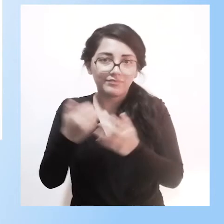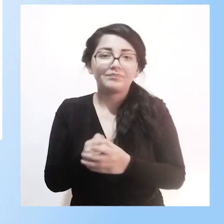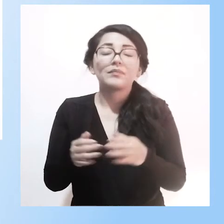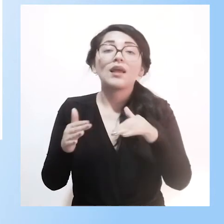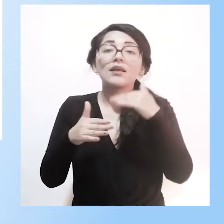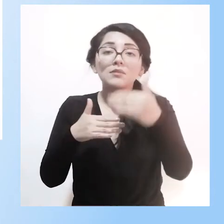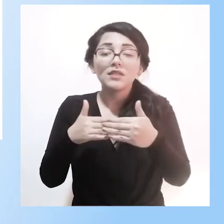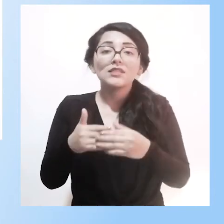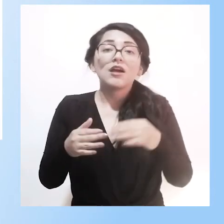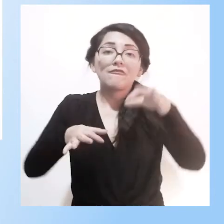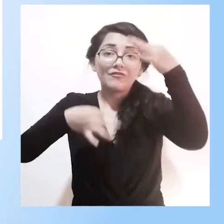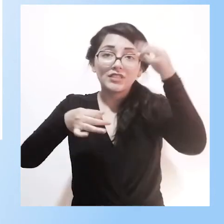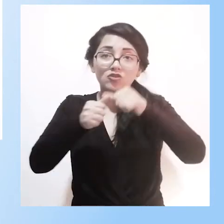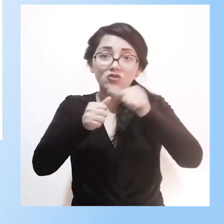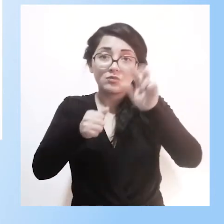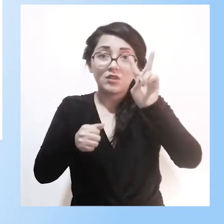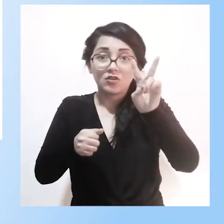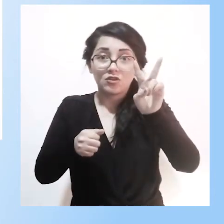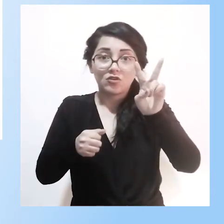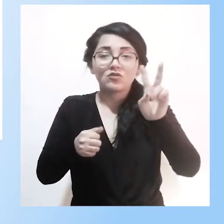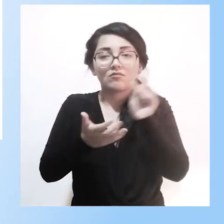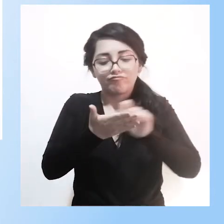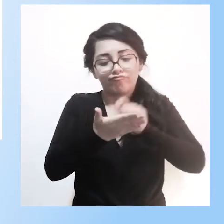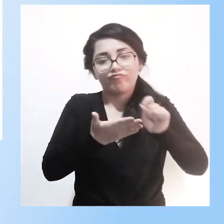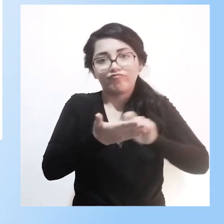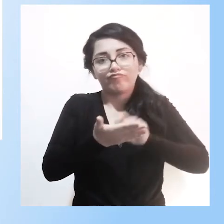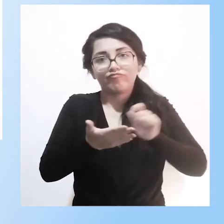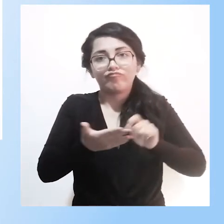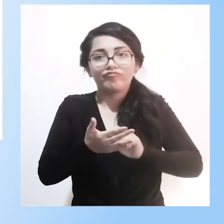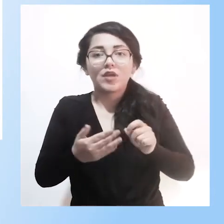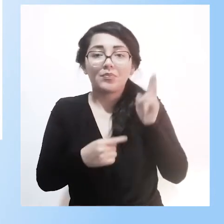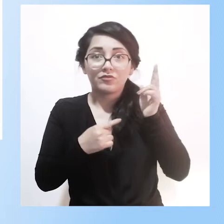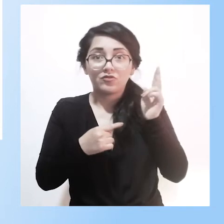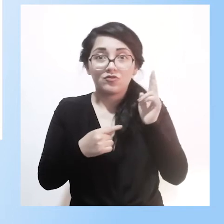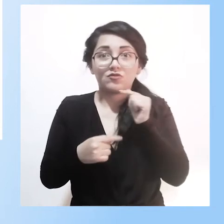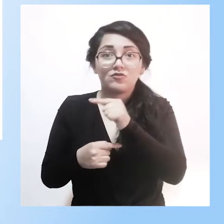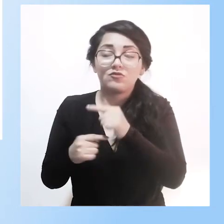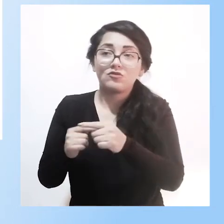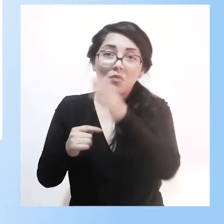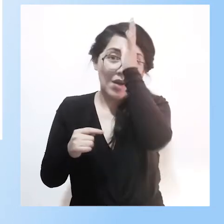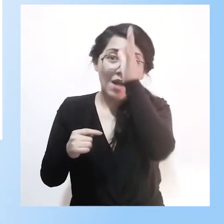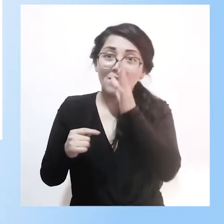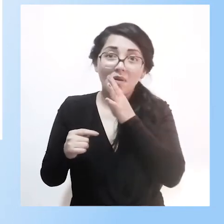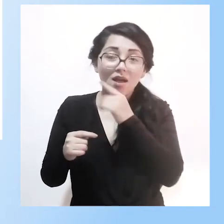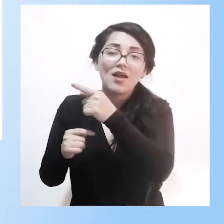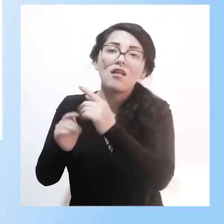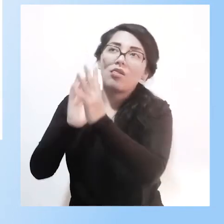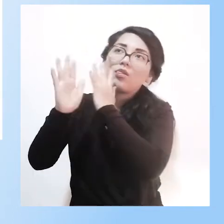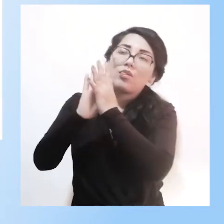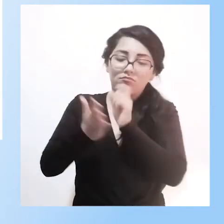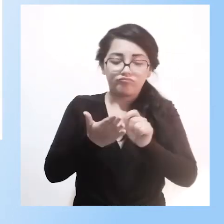ingreso al programa con la información que proporciona el representante del estudiante. El docente llena la ficha número 3,